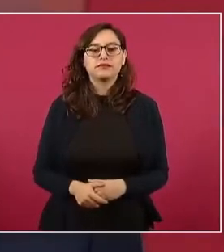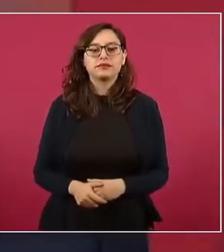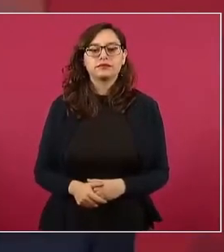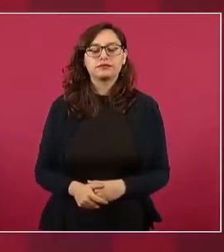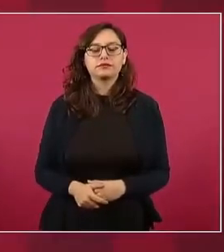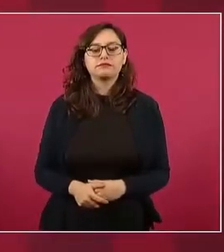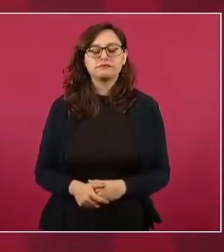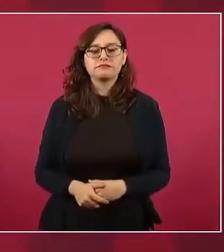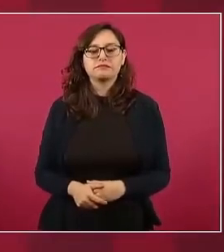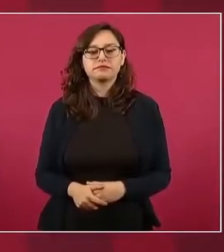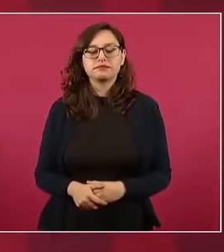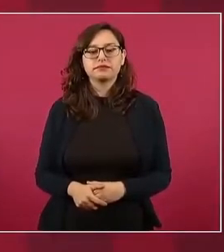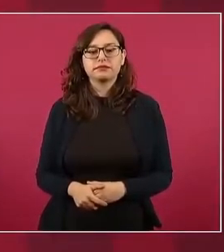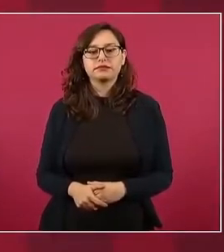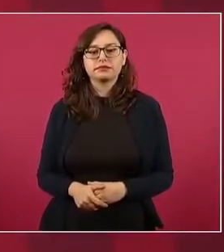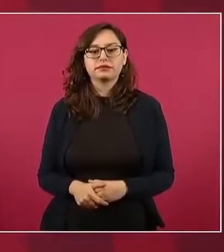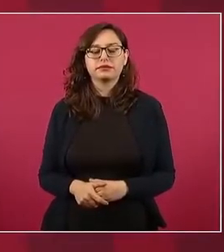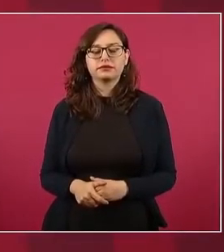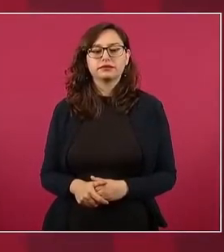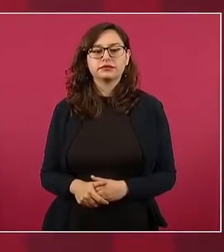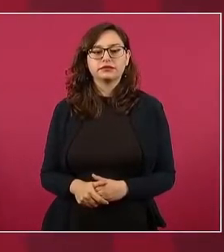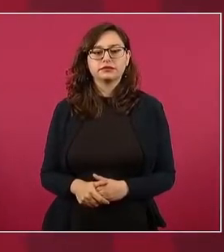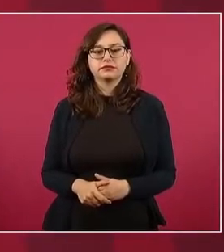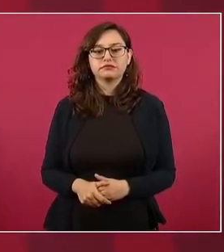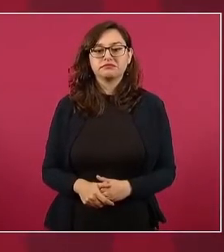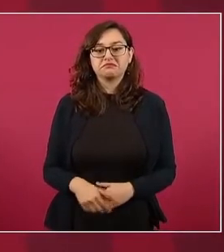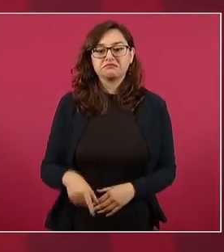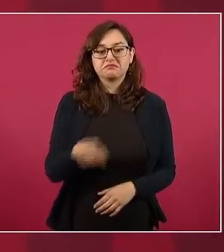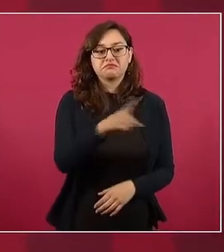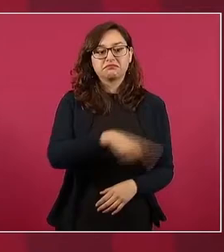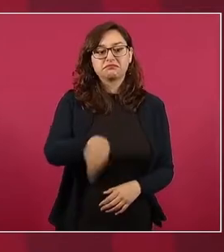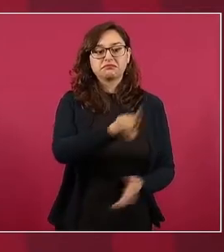tienen